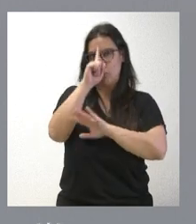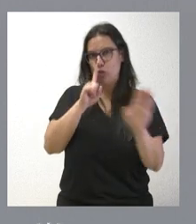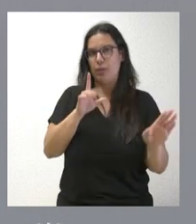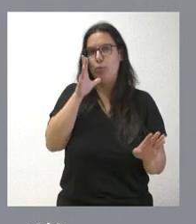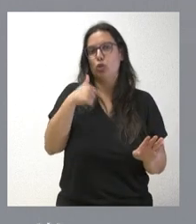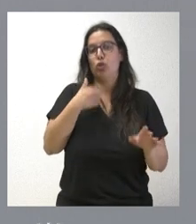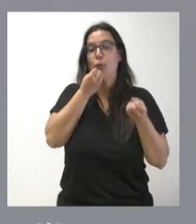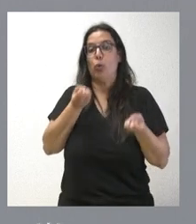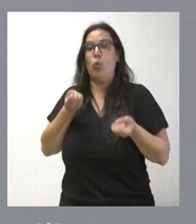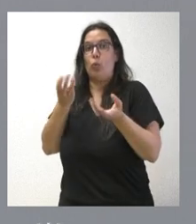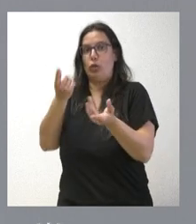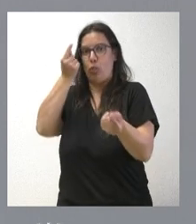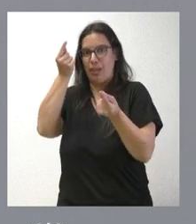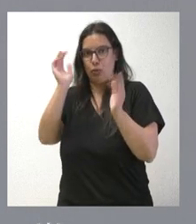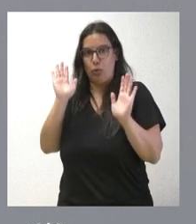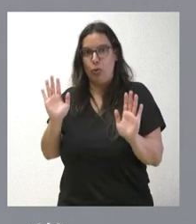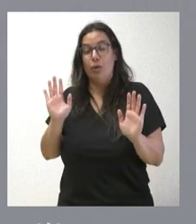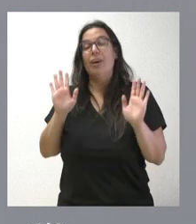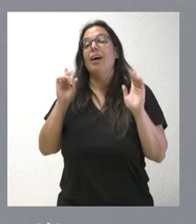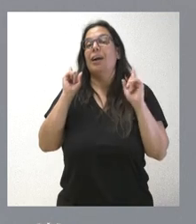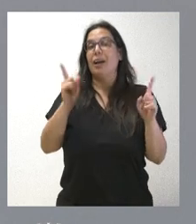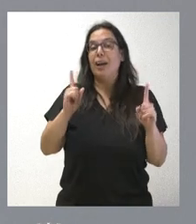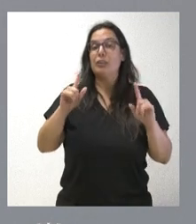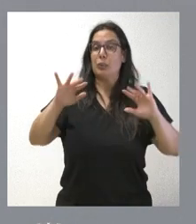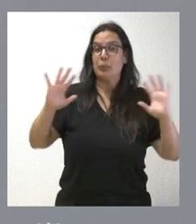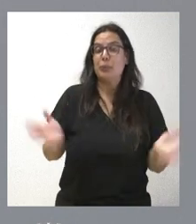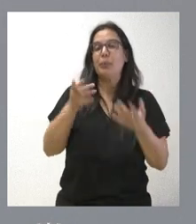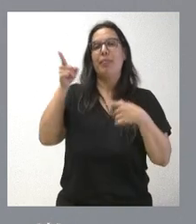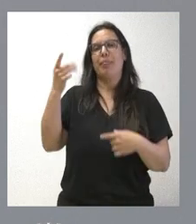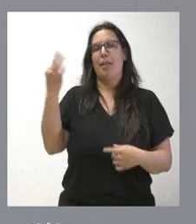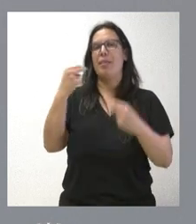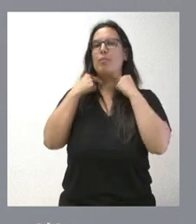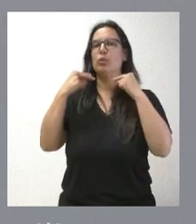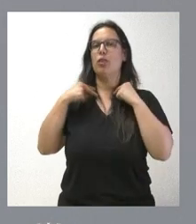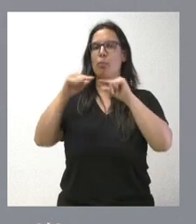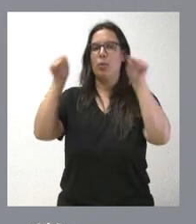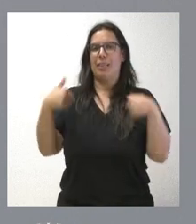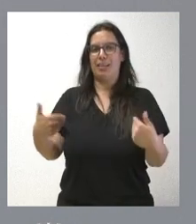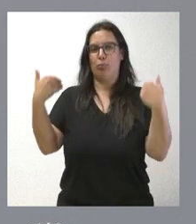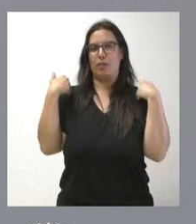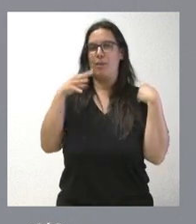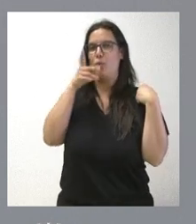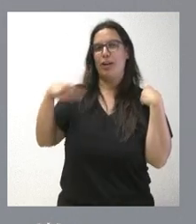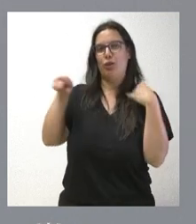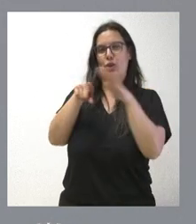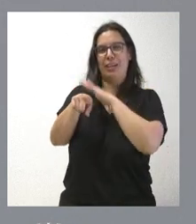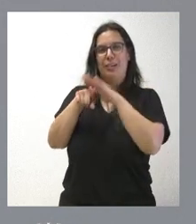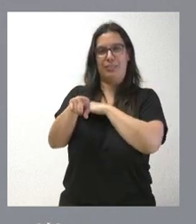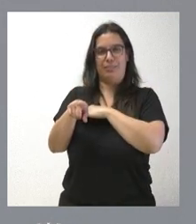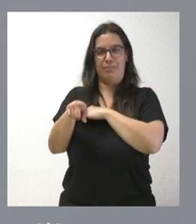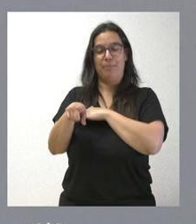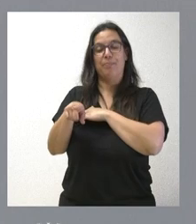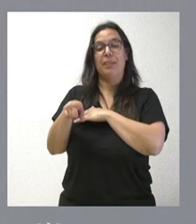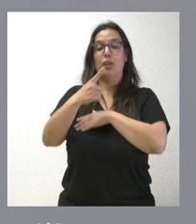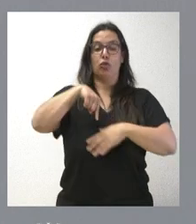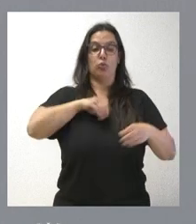informo de este dato, pero en el caso del impulso es la diputación provincial que gestionará los recursos. Y por parte de la Junta de Castilla y